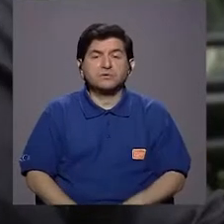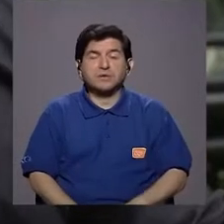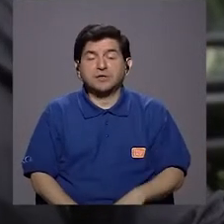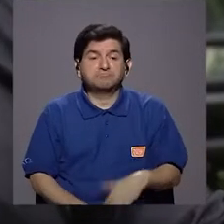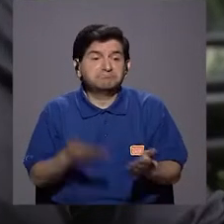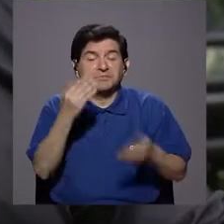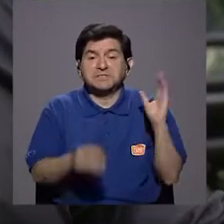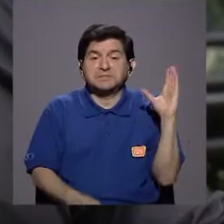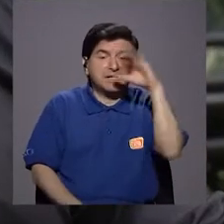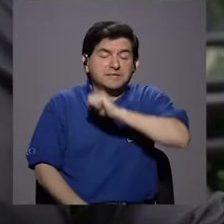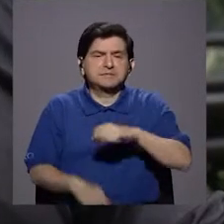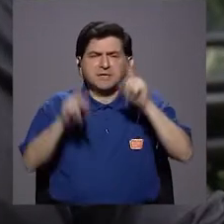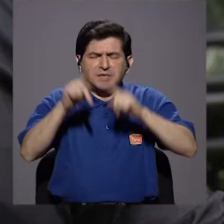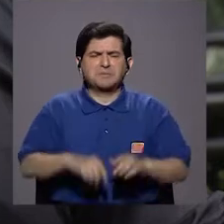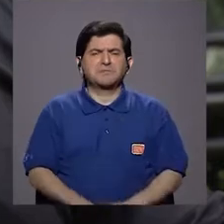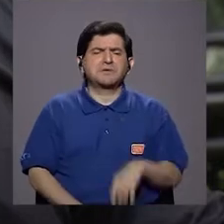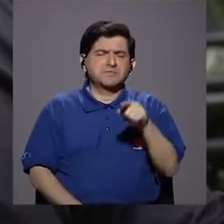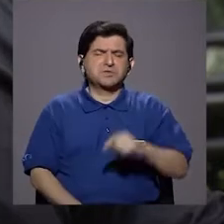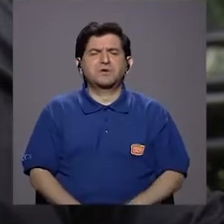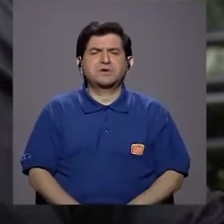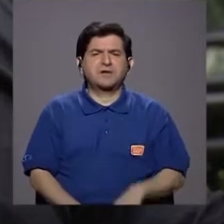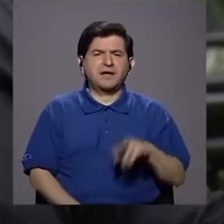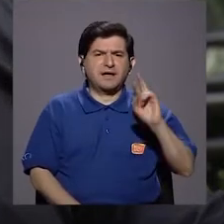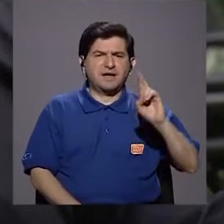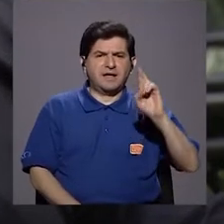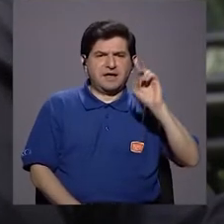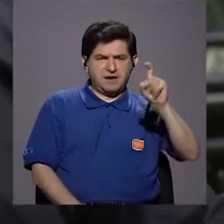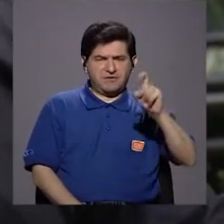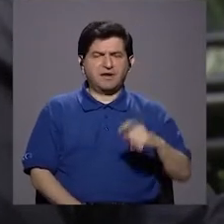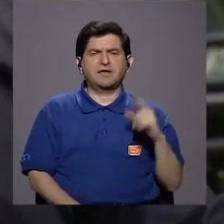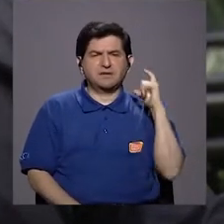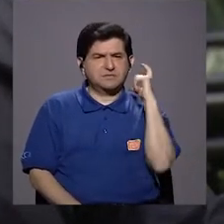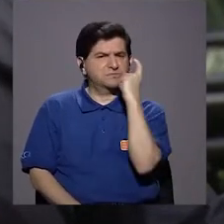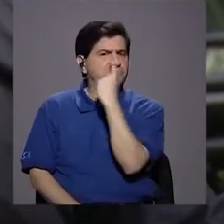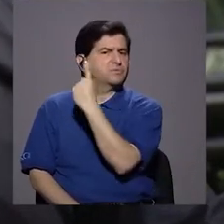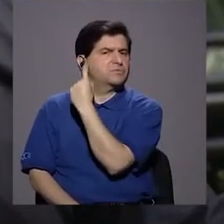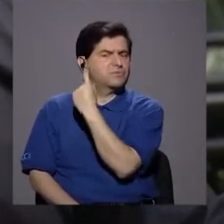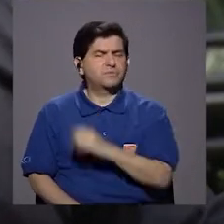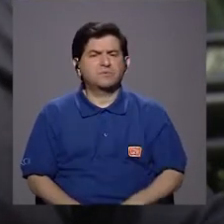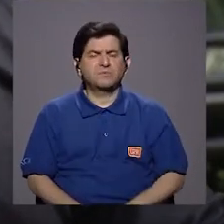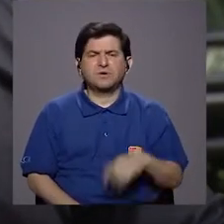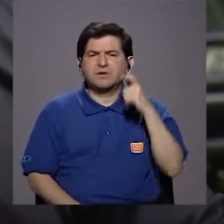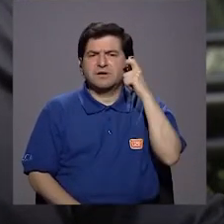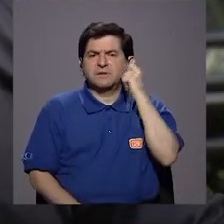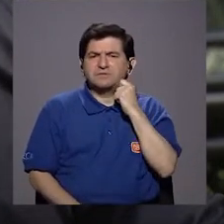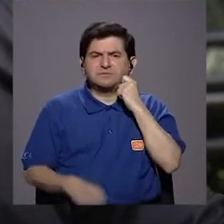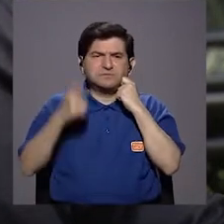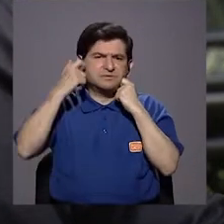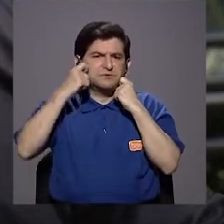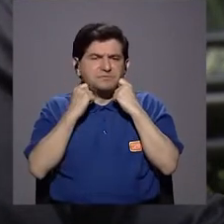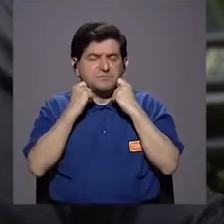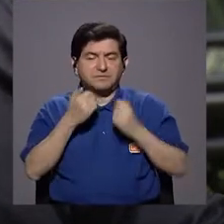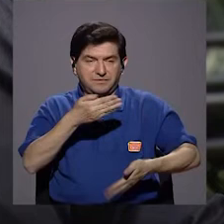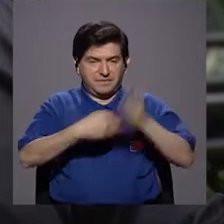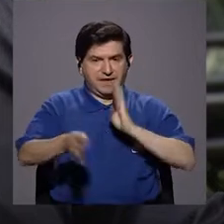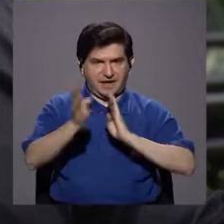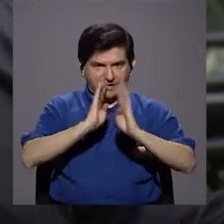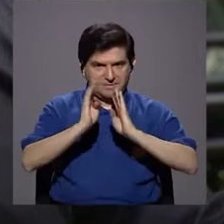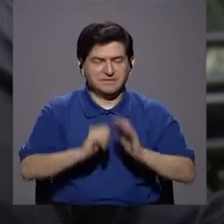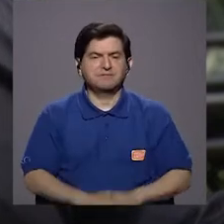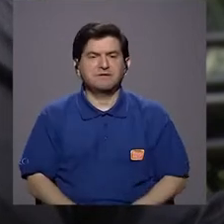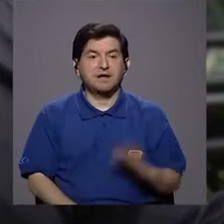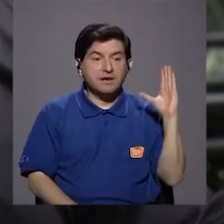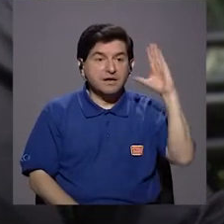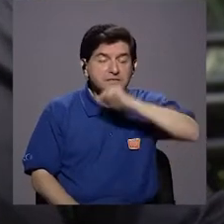por accidente. Un paciente se toma una radiografía panorámica porque se va, no sé, a sacar los terceros molares que los hablamos la vez pasada y se da